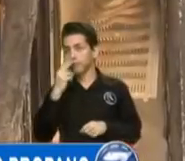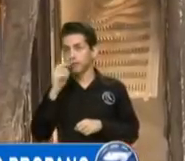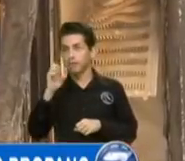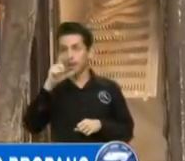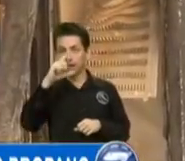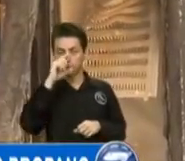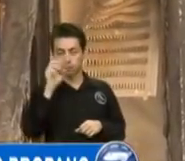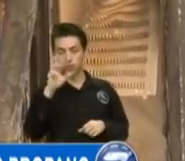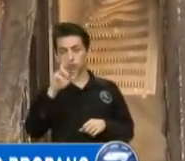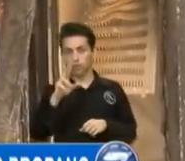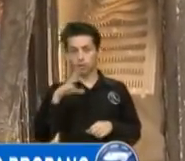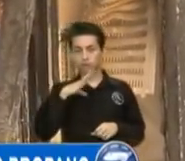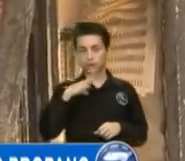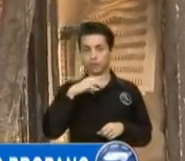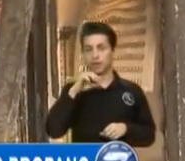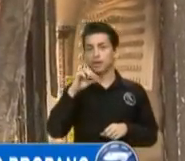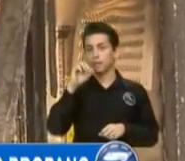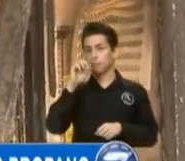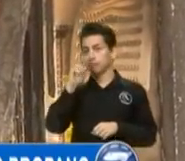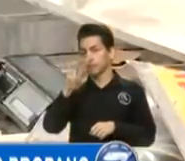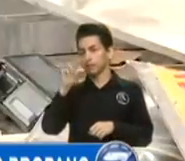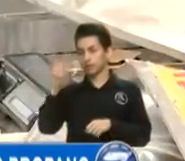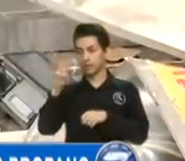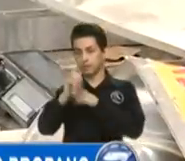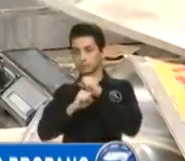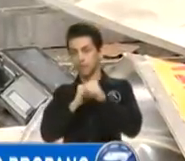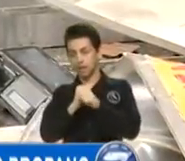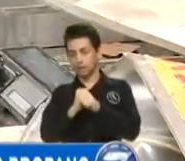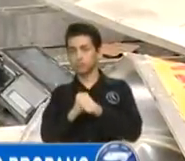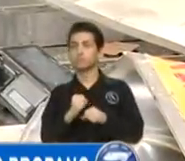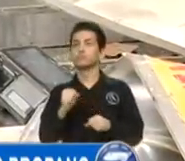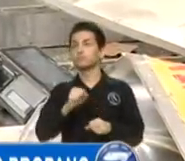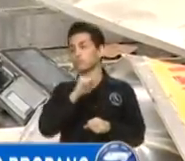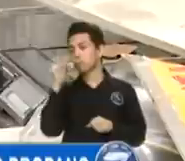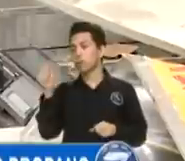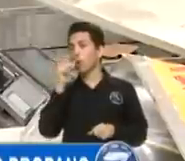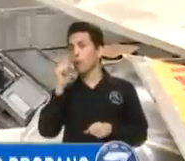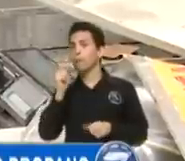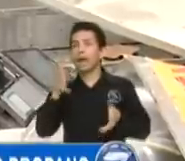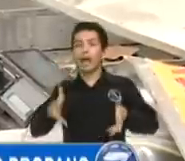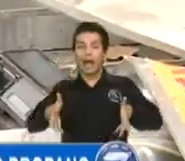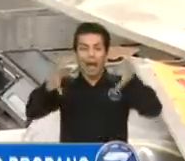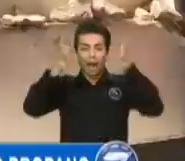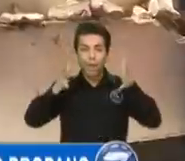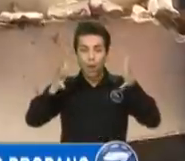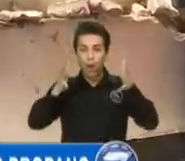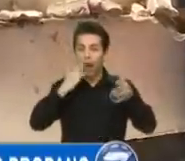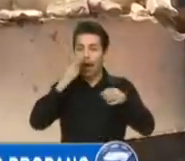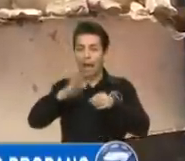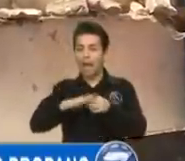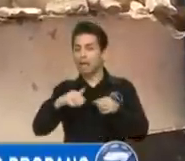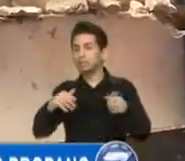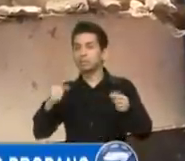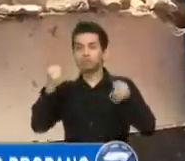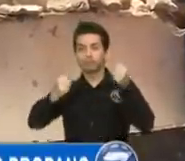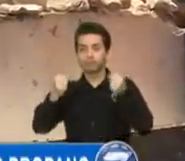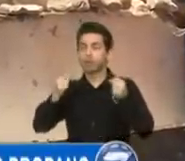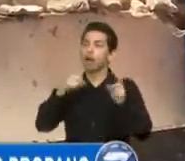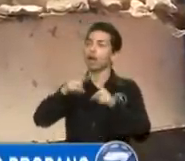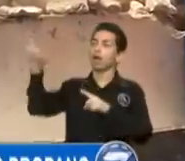ayudante del camión repartidor de gas que fue trasladado a la zona de uno a una clínica privada.